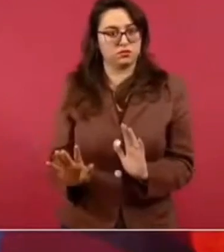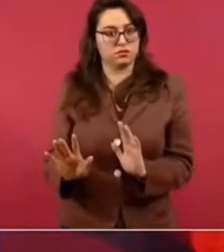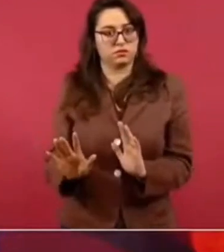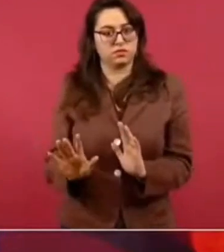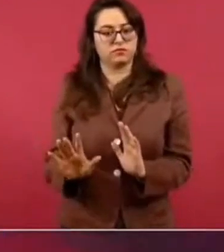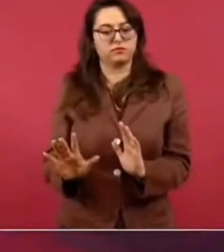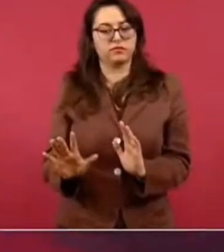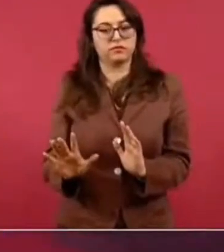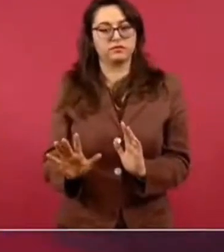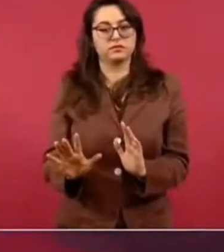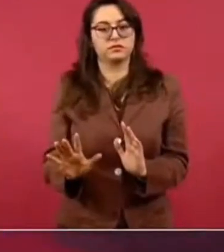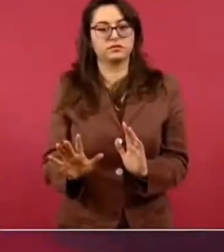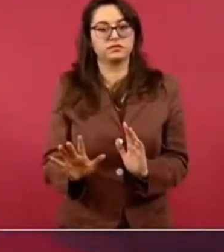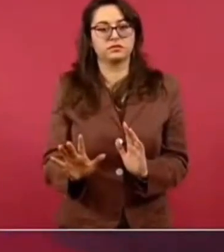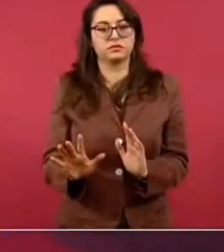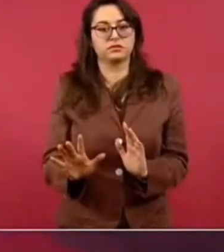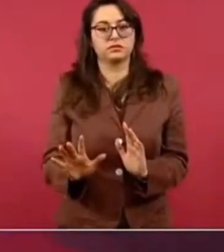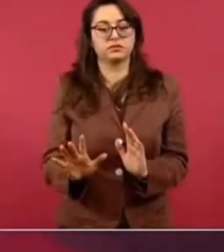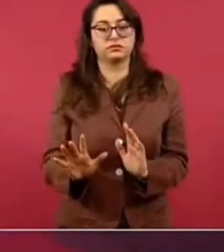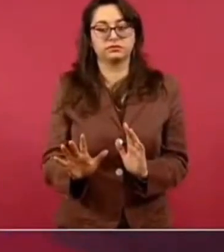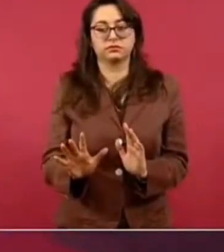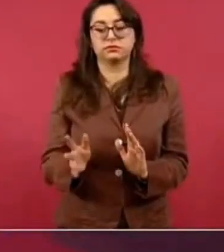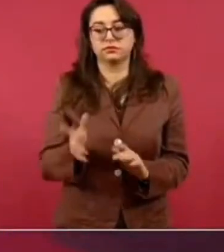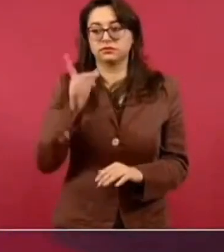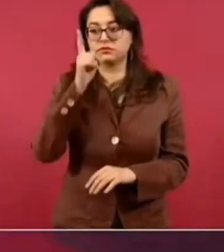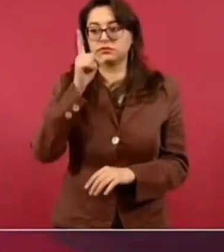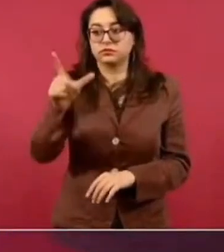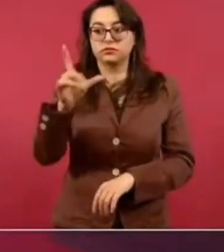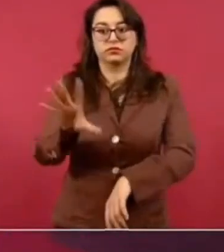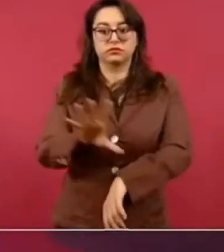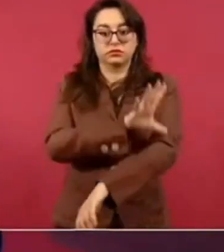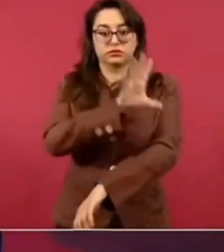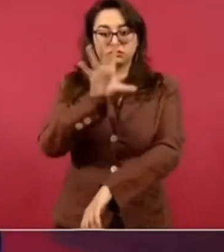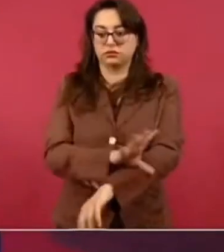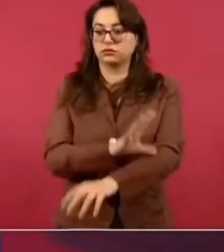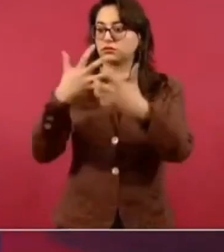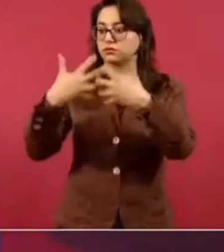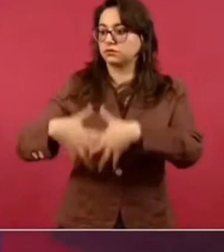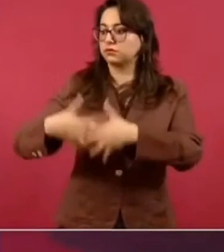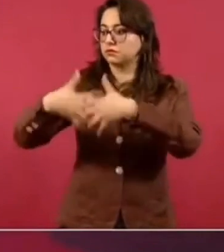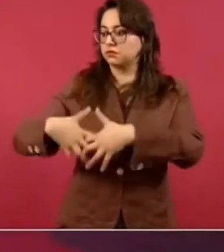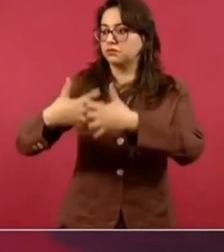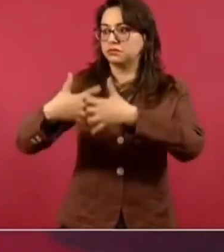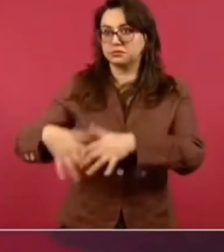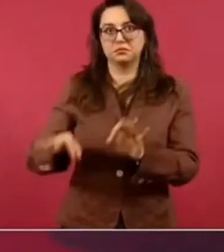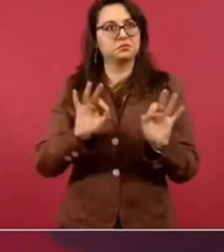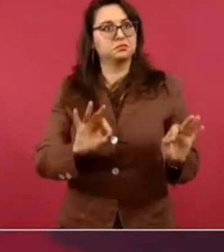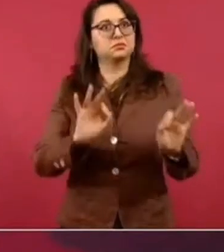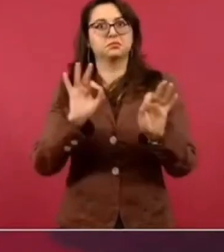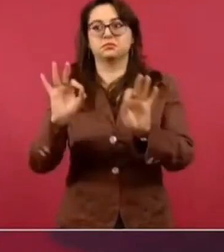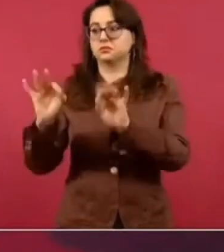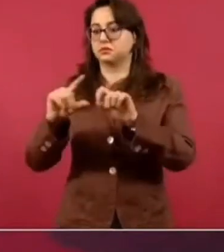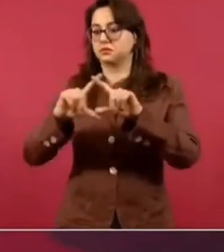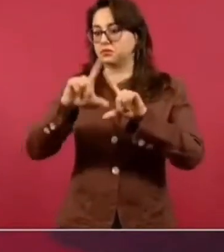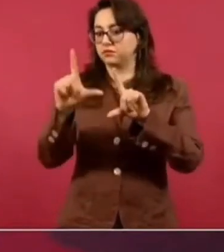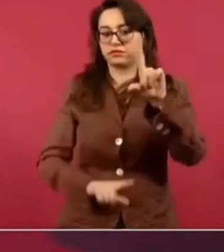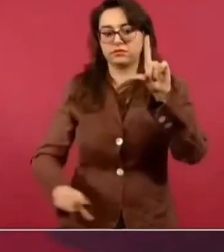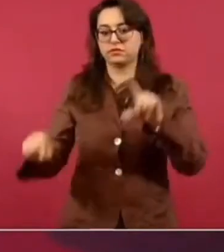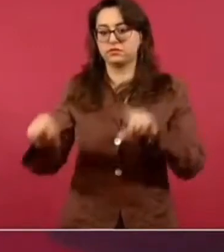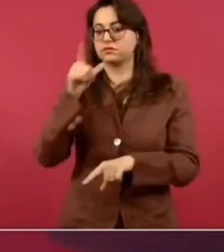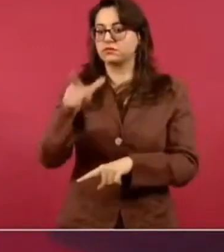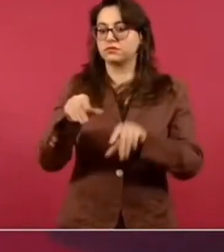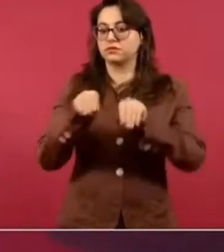pues se garantiza de que no falte la energía eléctrica, el país va a seguir